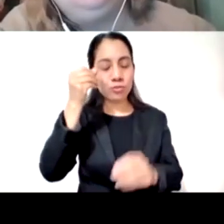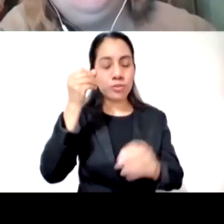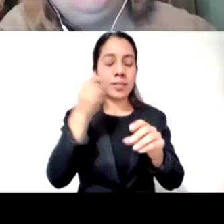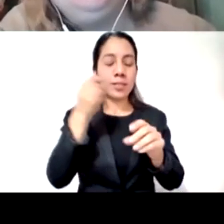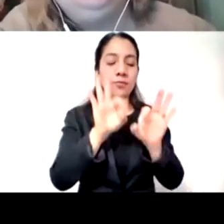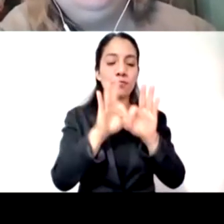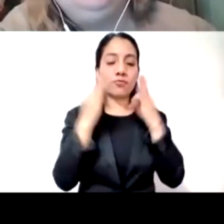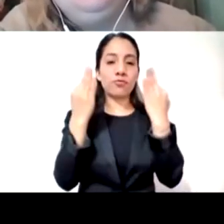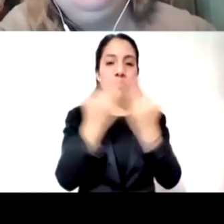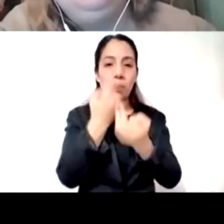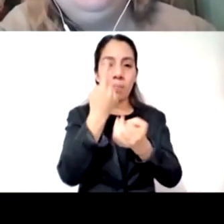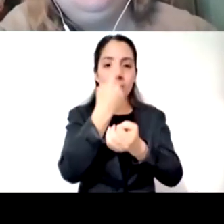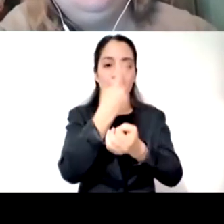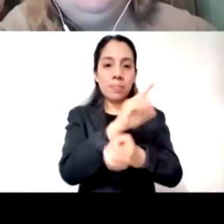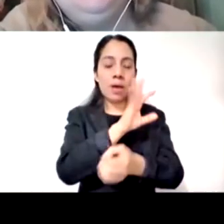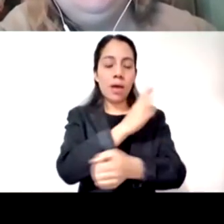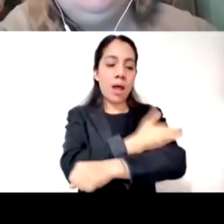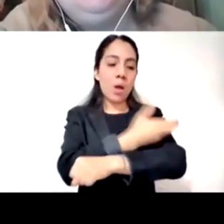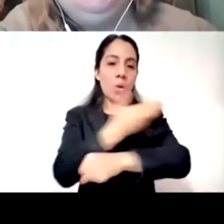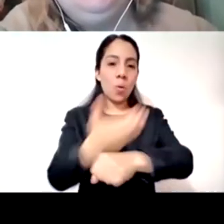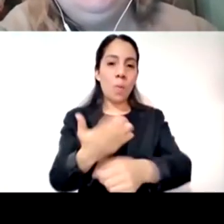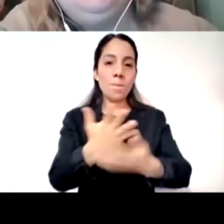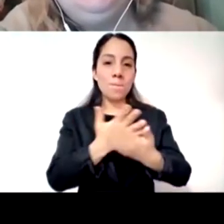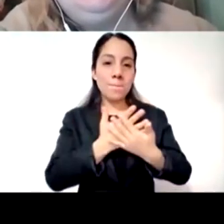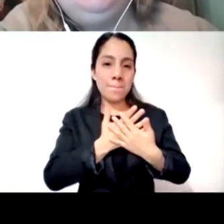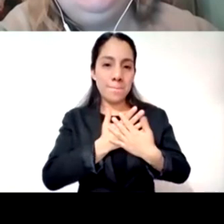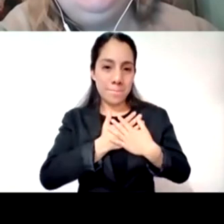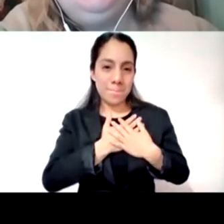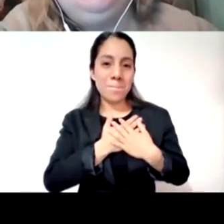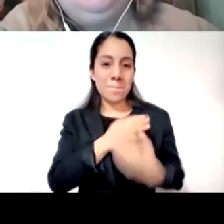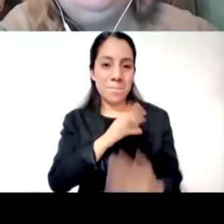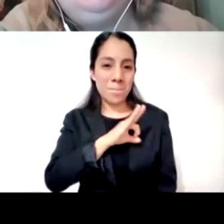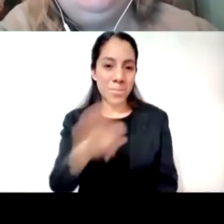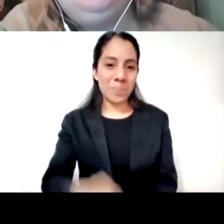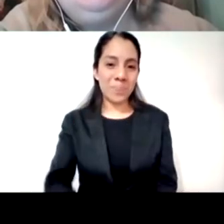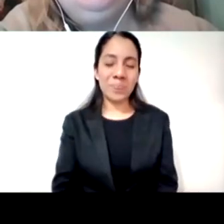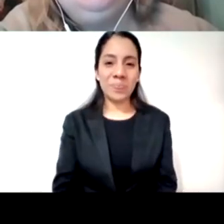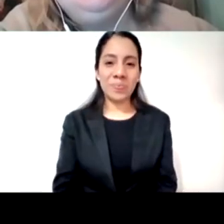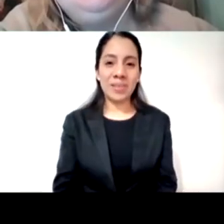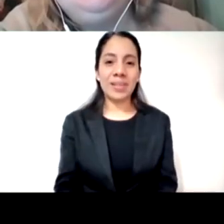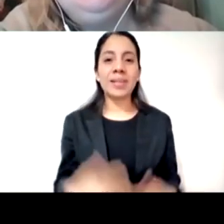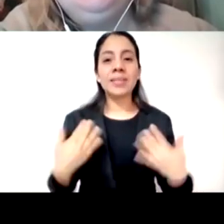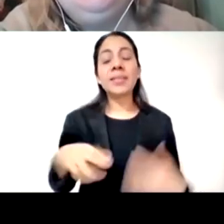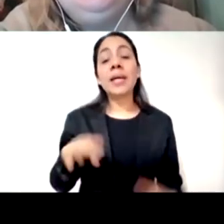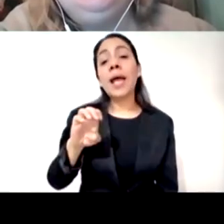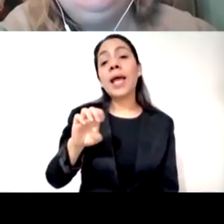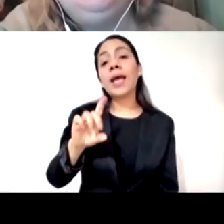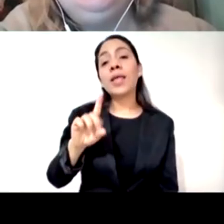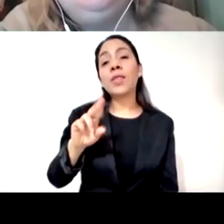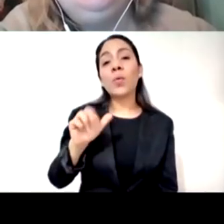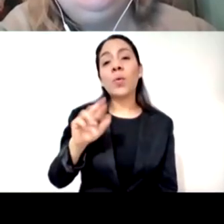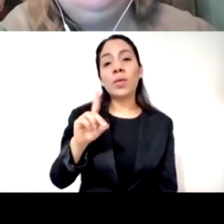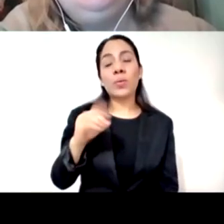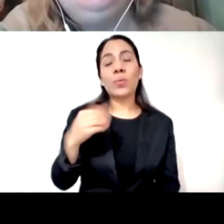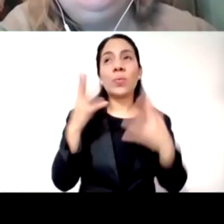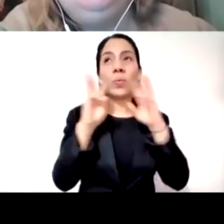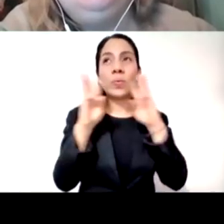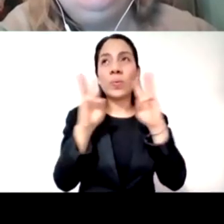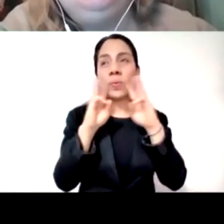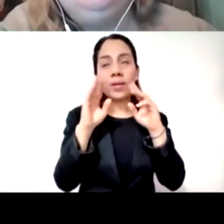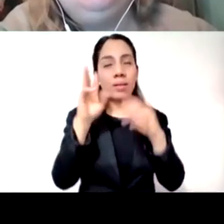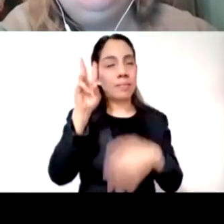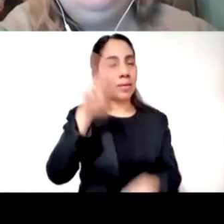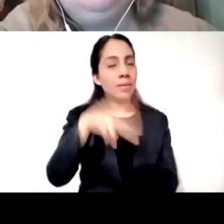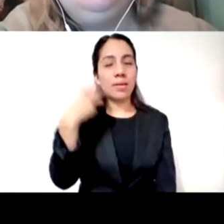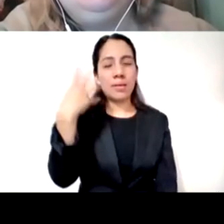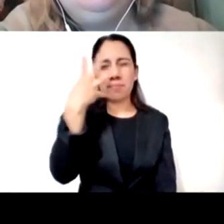bueno pues vaya vaya qué maravilla conocerlas qué interacción tan cargada de significado